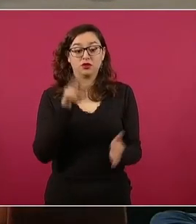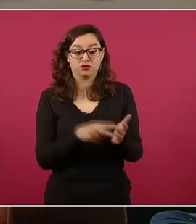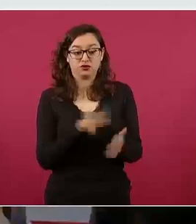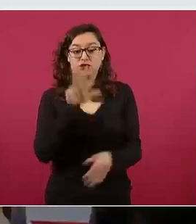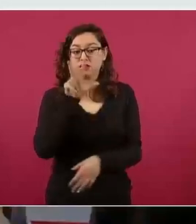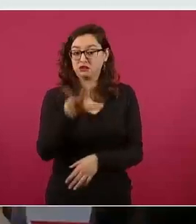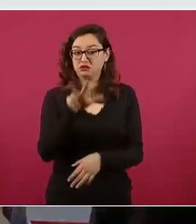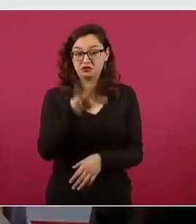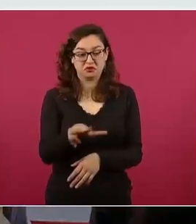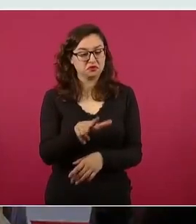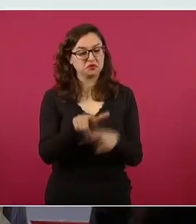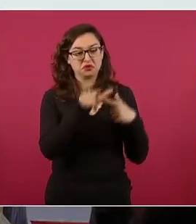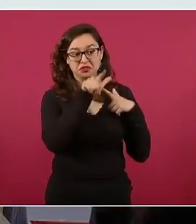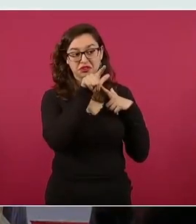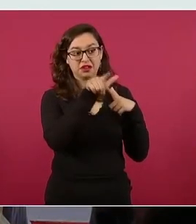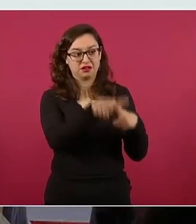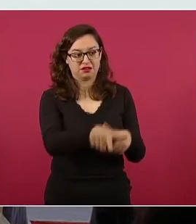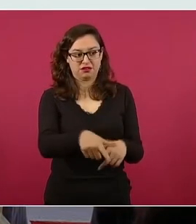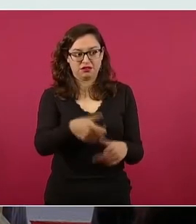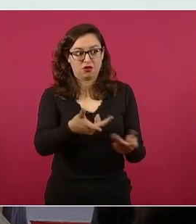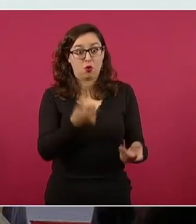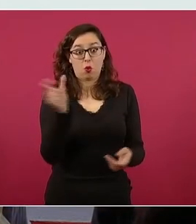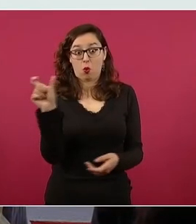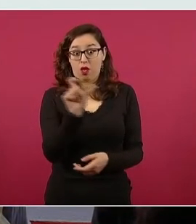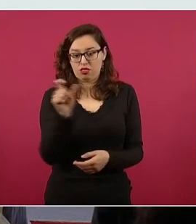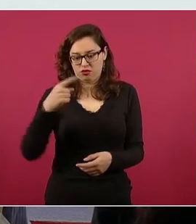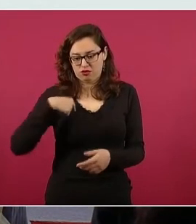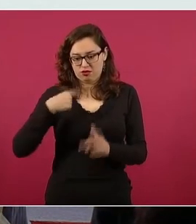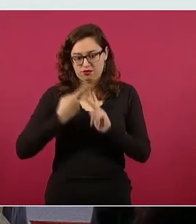hasta que llegamos nosotros.